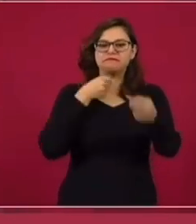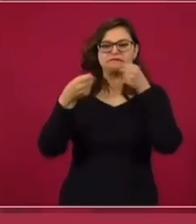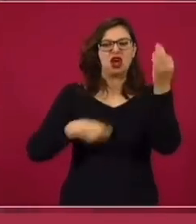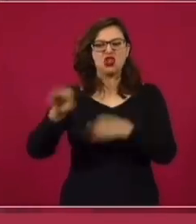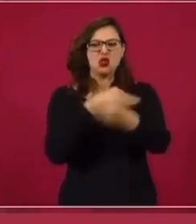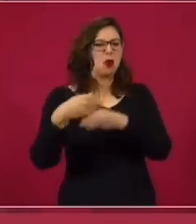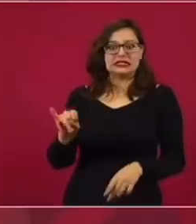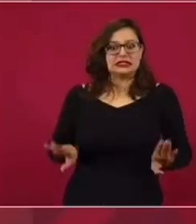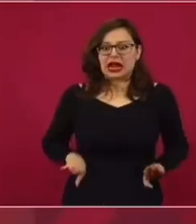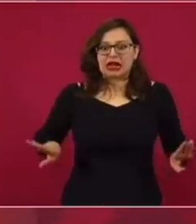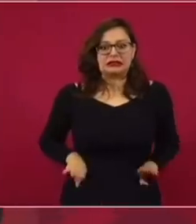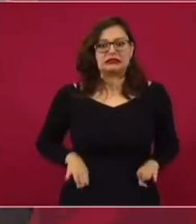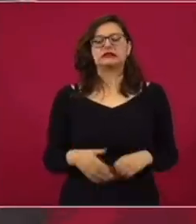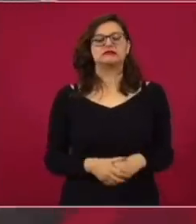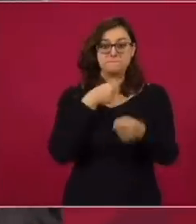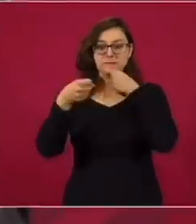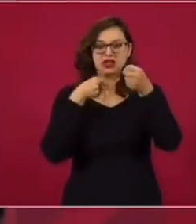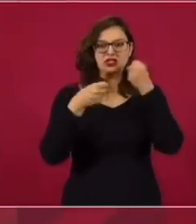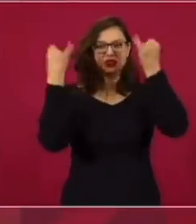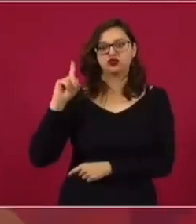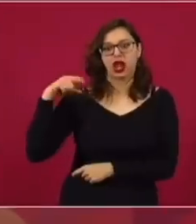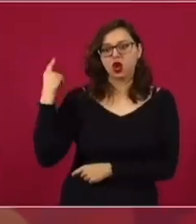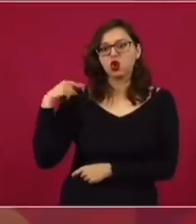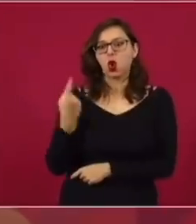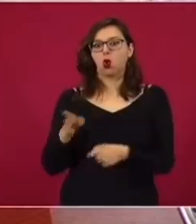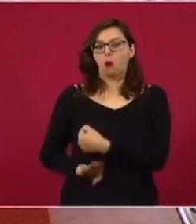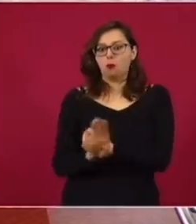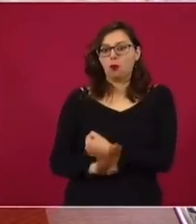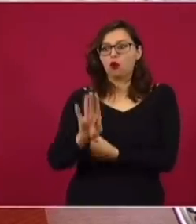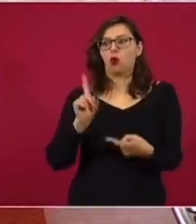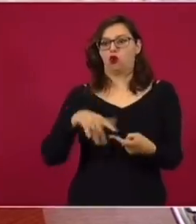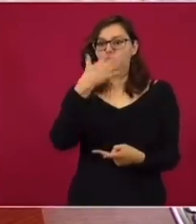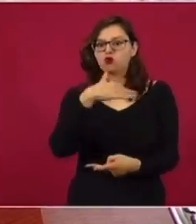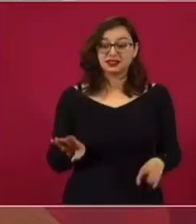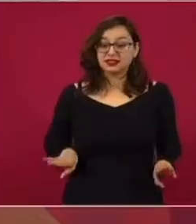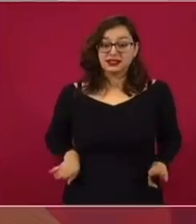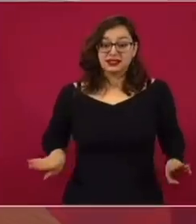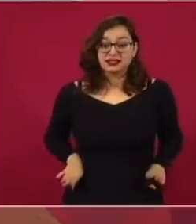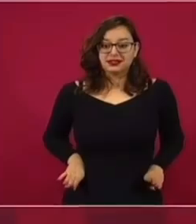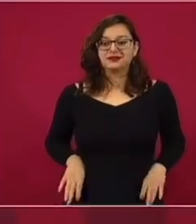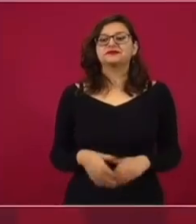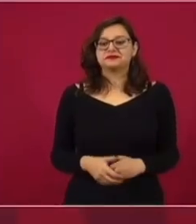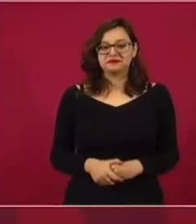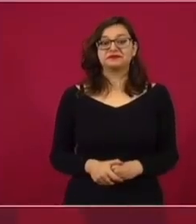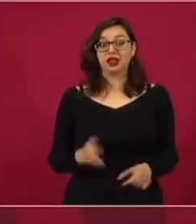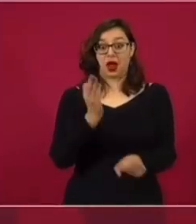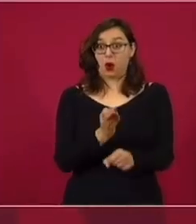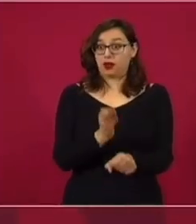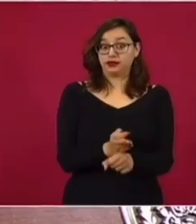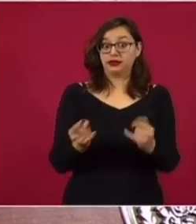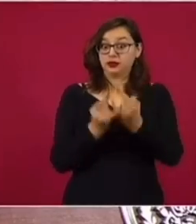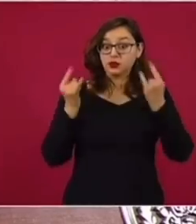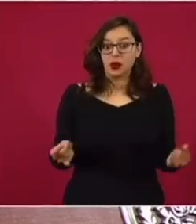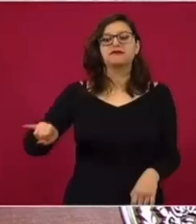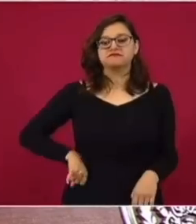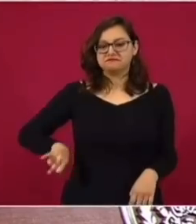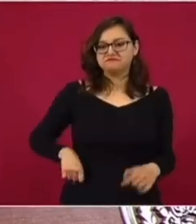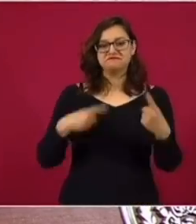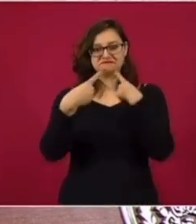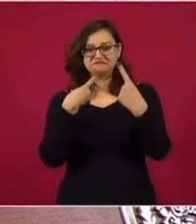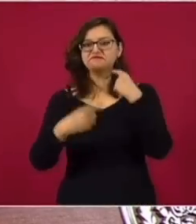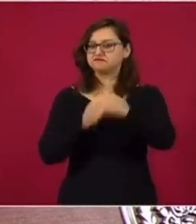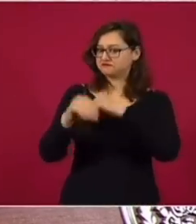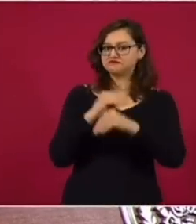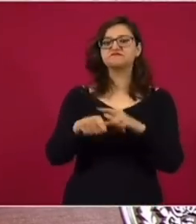conservadora. Fue acusado de loco, espiritista, de corrupción, de todo. Por eso es muy interesante lo que está sucediendo. Y no dejar el debate.